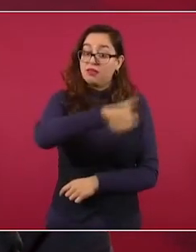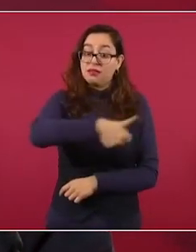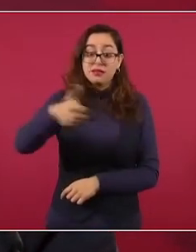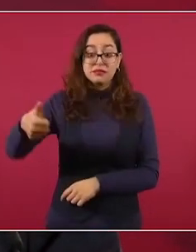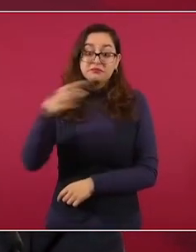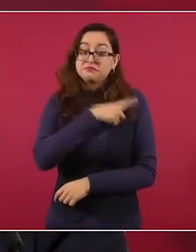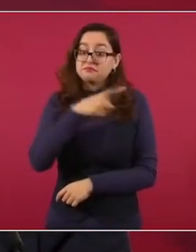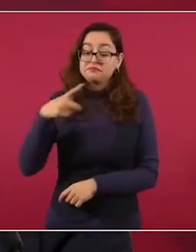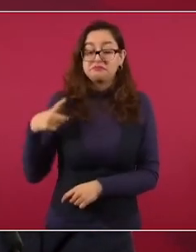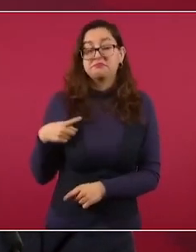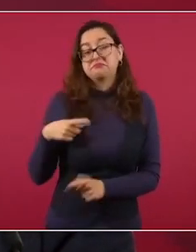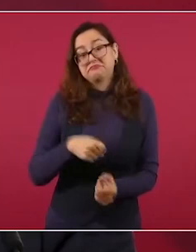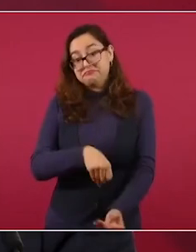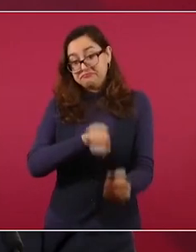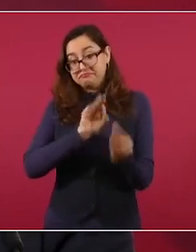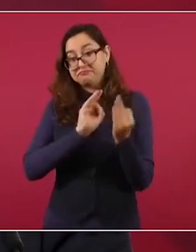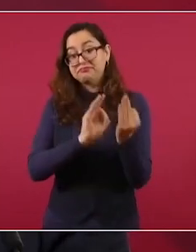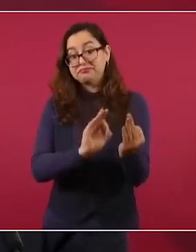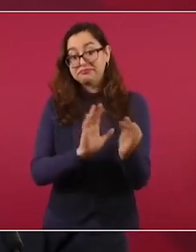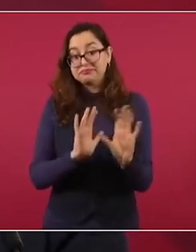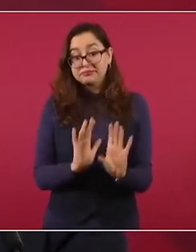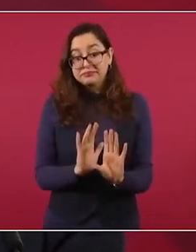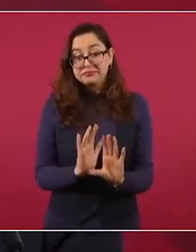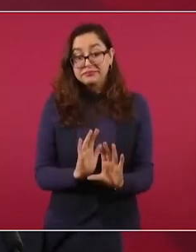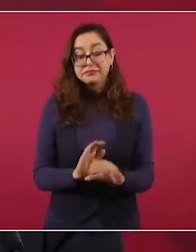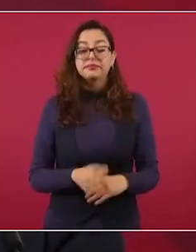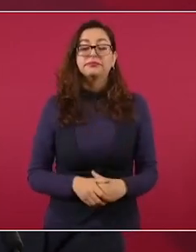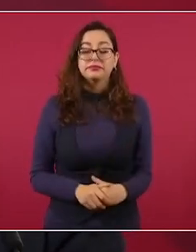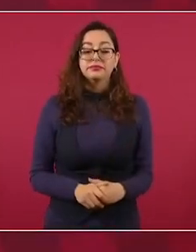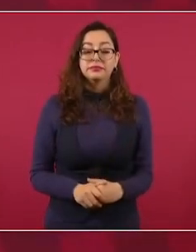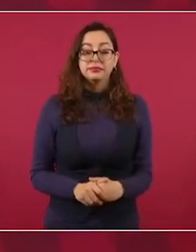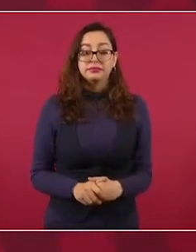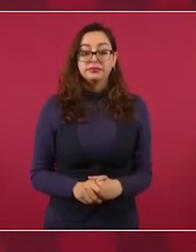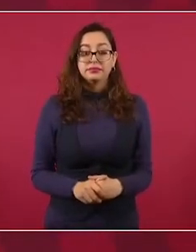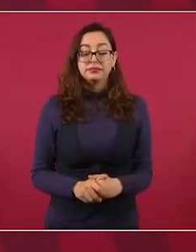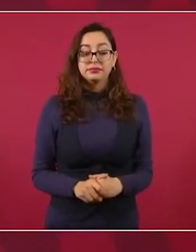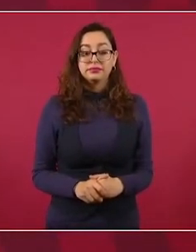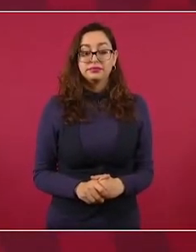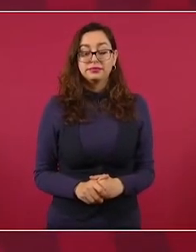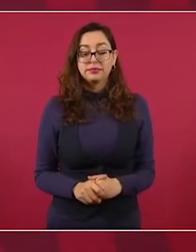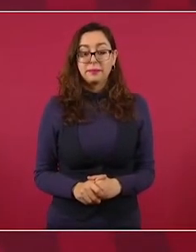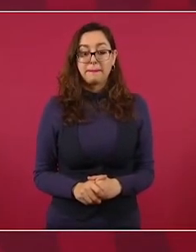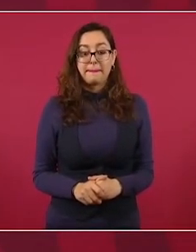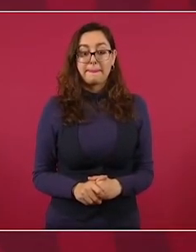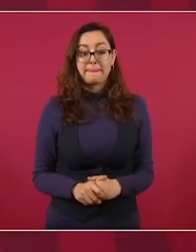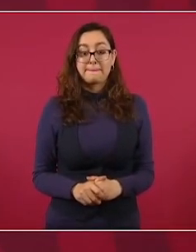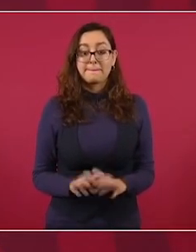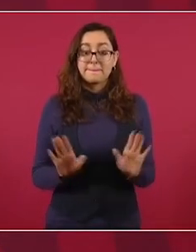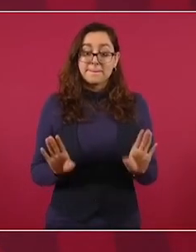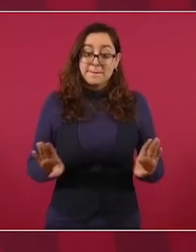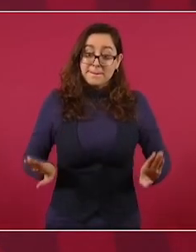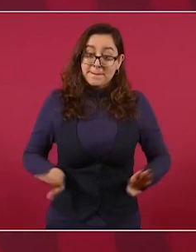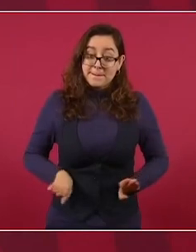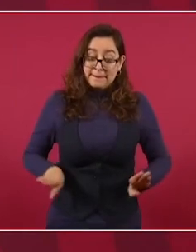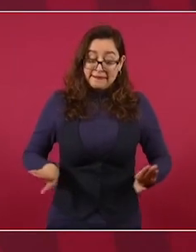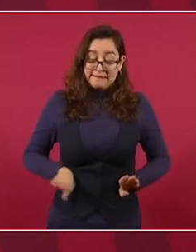tiene que actuarse